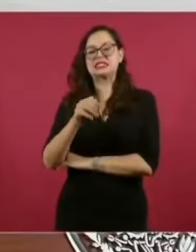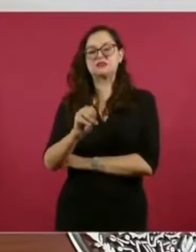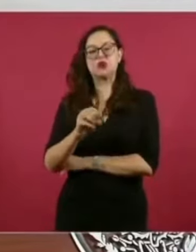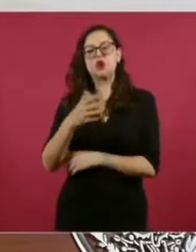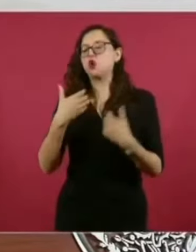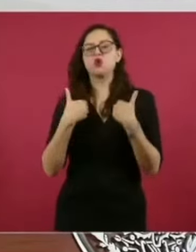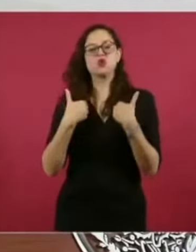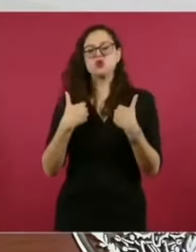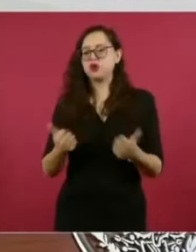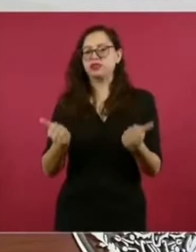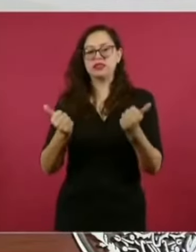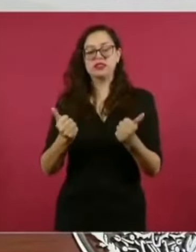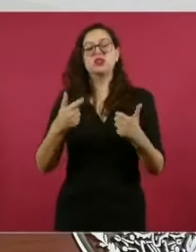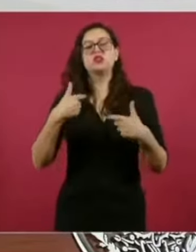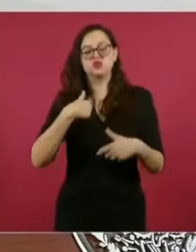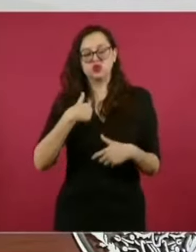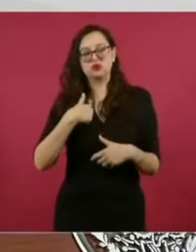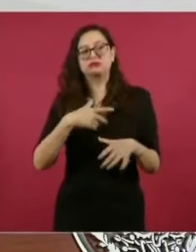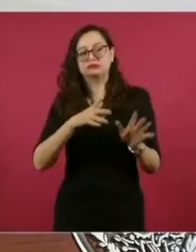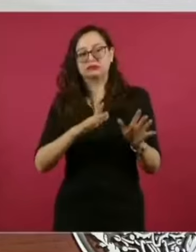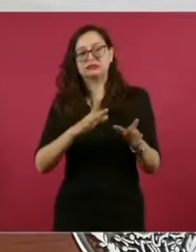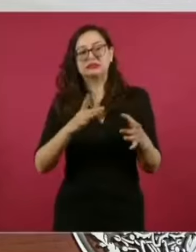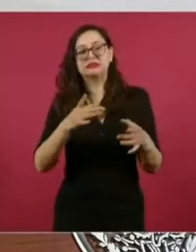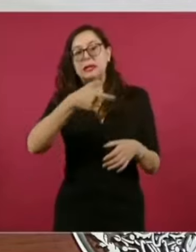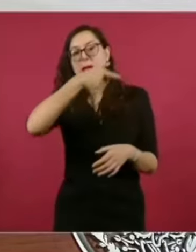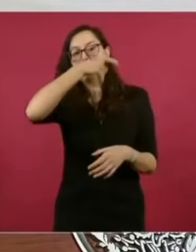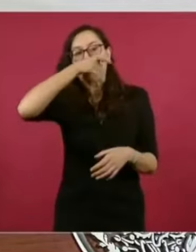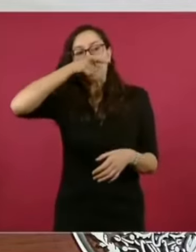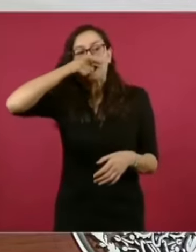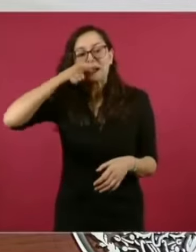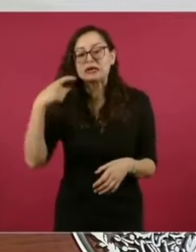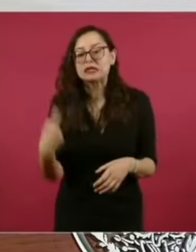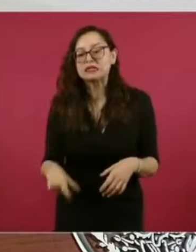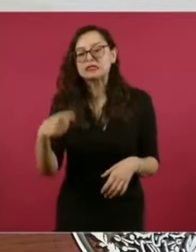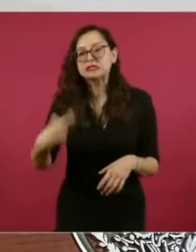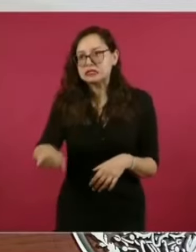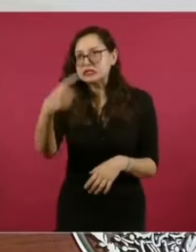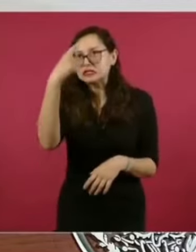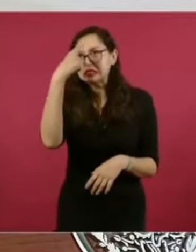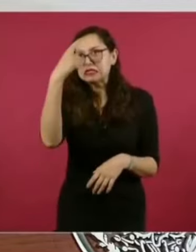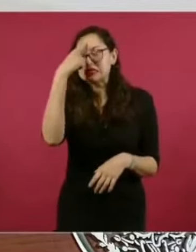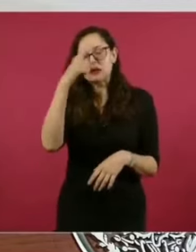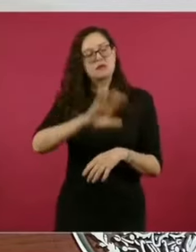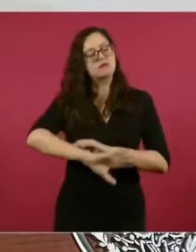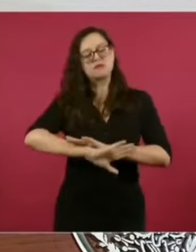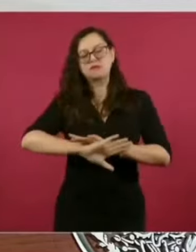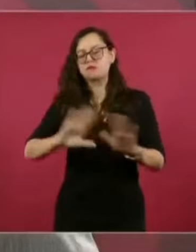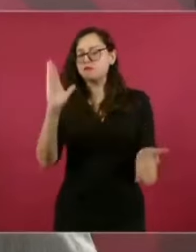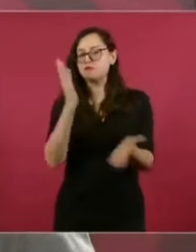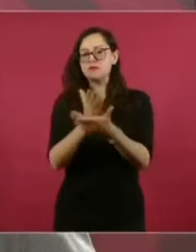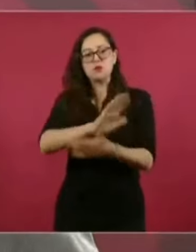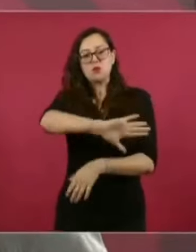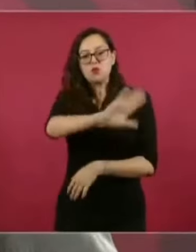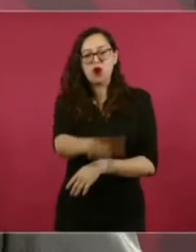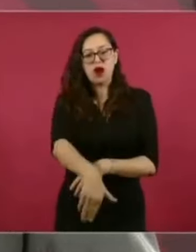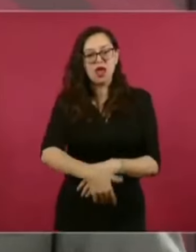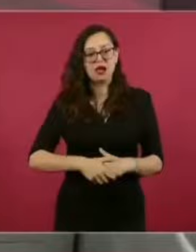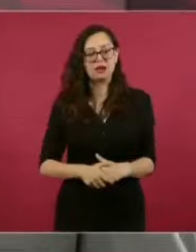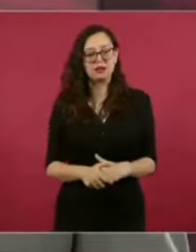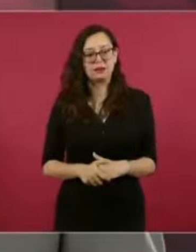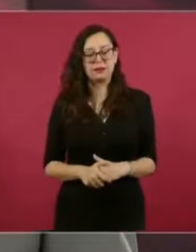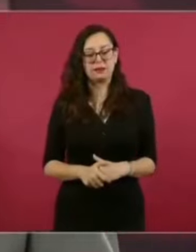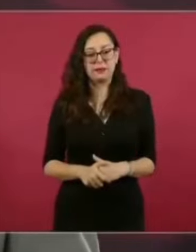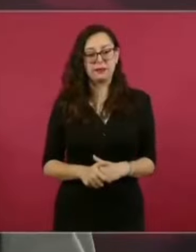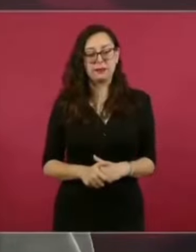muera la avaricia, pero eso también muera el clasismo, lo que sí se entiende